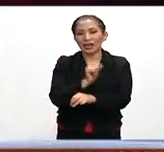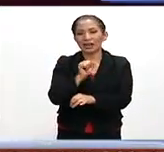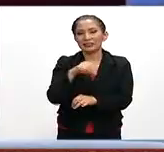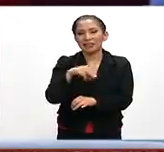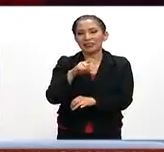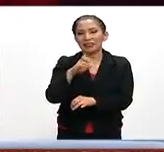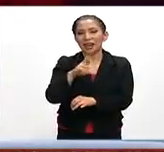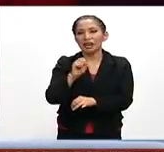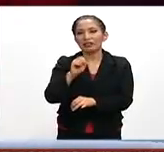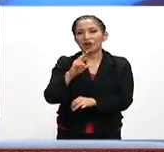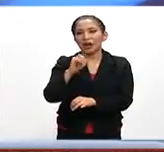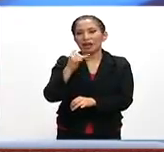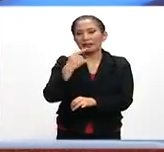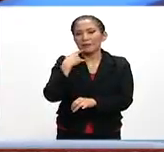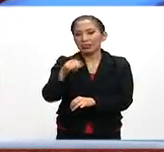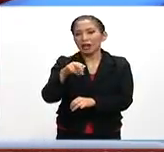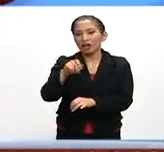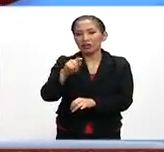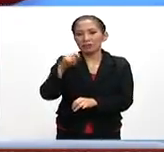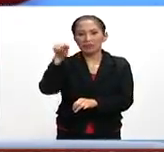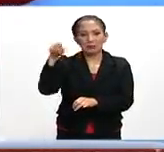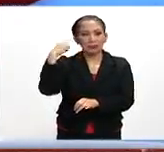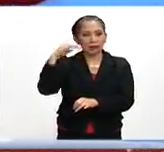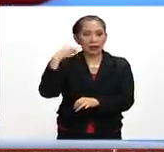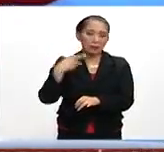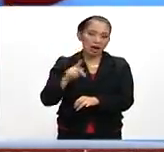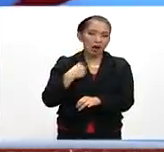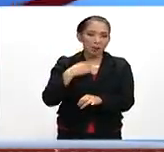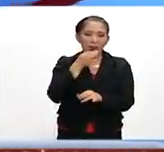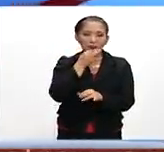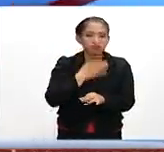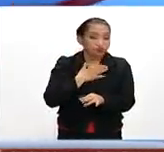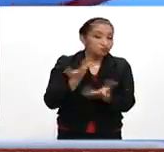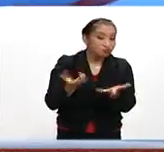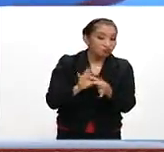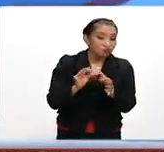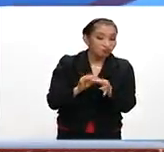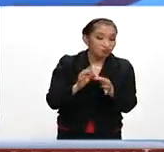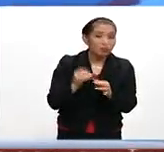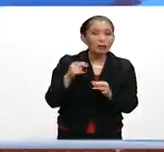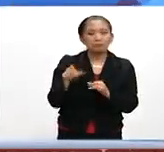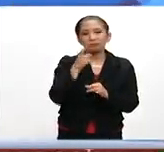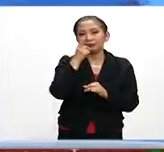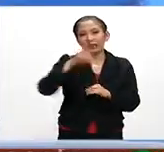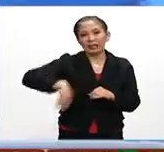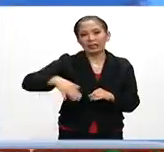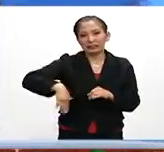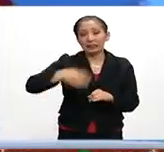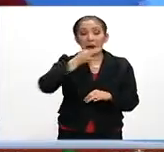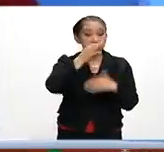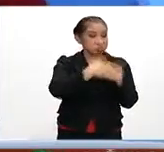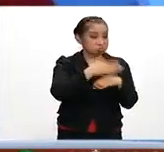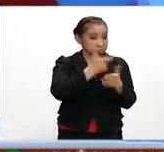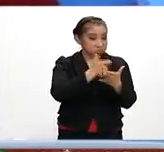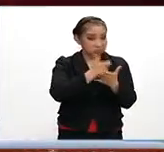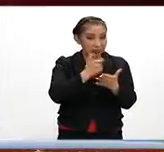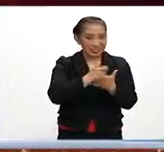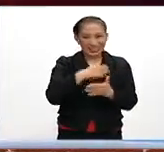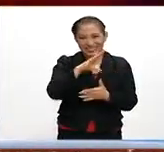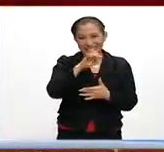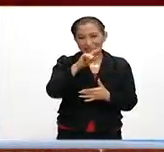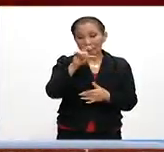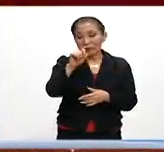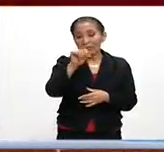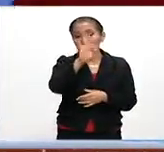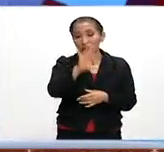Sandra Soraya Castro, corresponsal de Notimex ahí en Michoacán, pero bueno, como ella nos indica, según las amenazas de la CENTE, solo